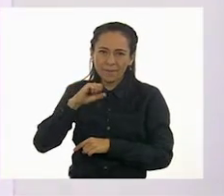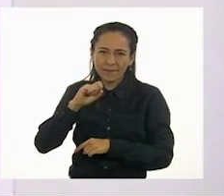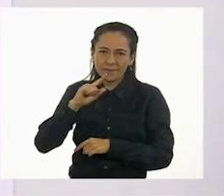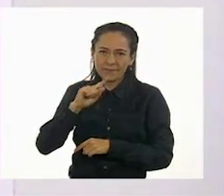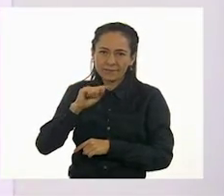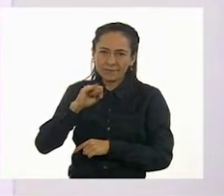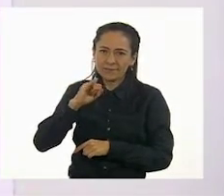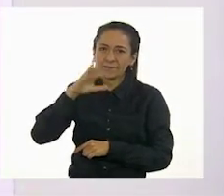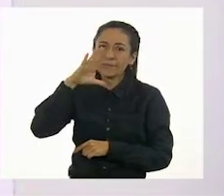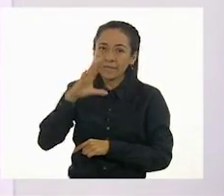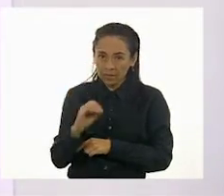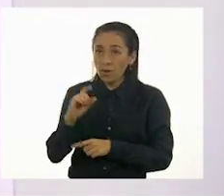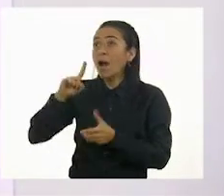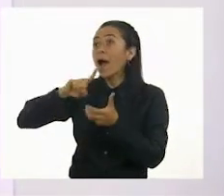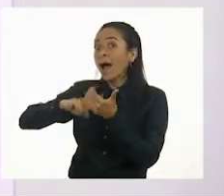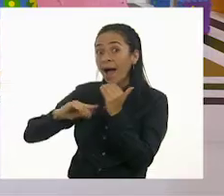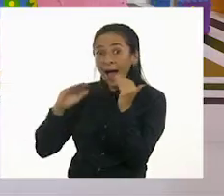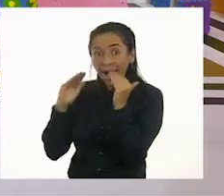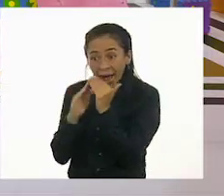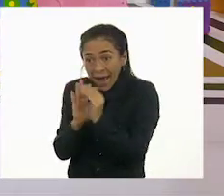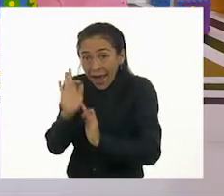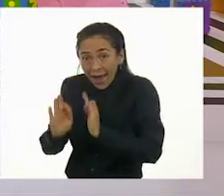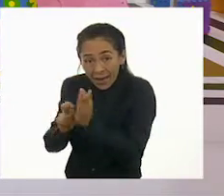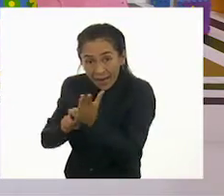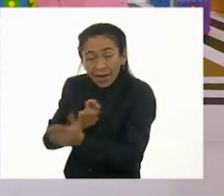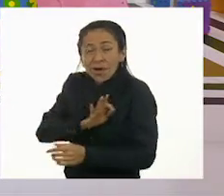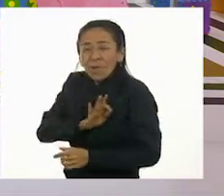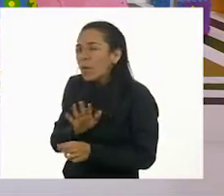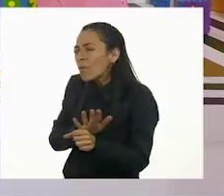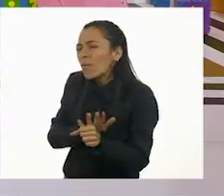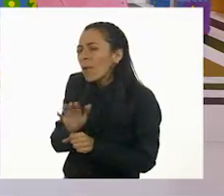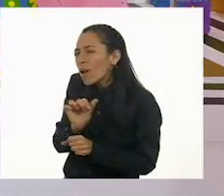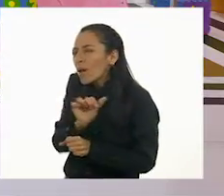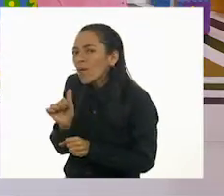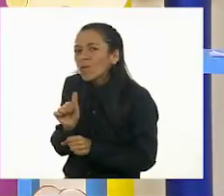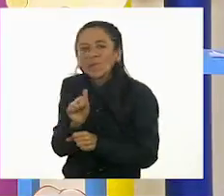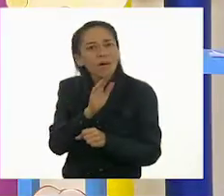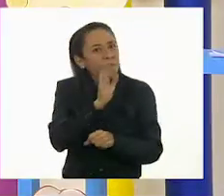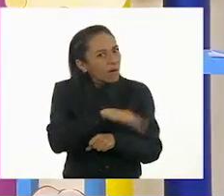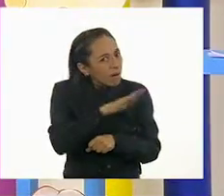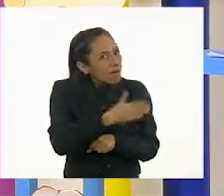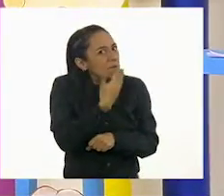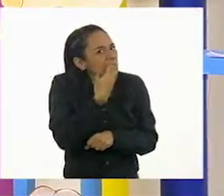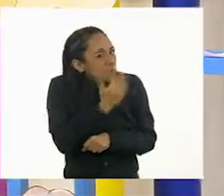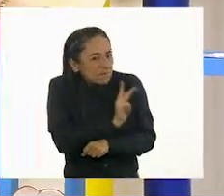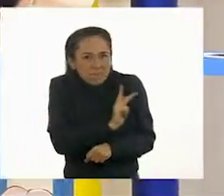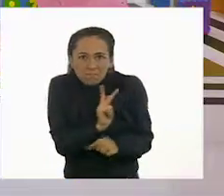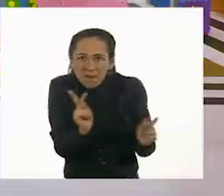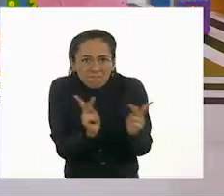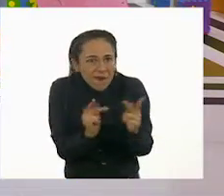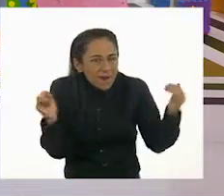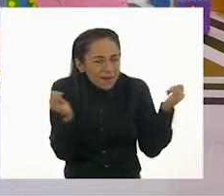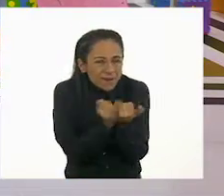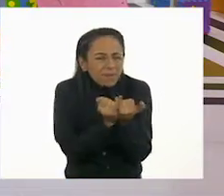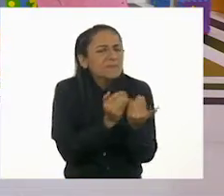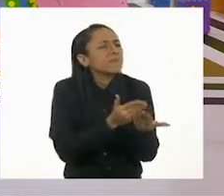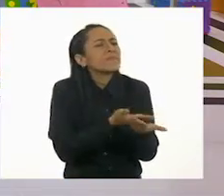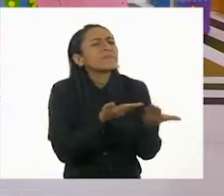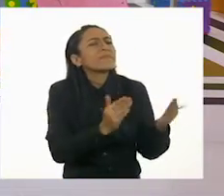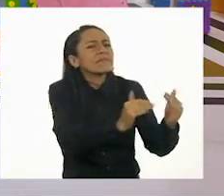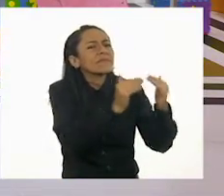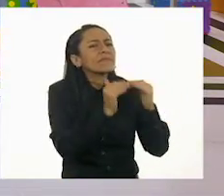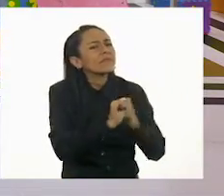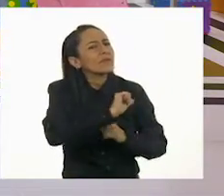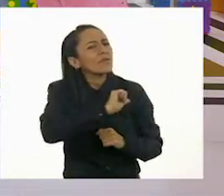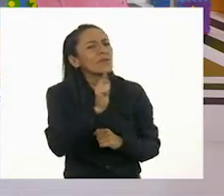Te quedó igualito, igualito, Ale. Muy bien. Muy bien. ¿Qué más nos pide? Nos pide ahora un animal